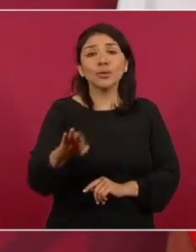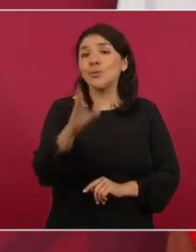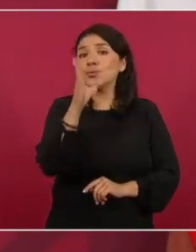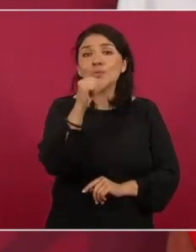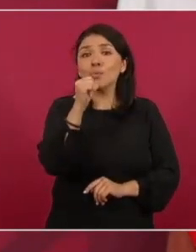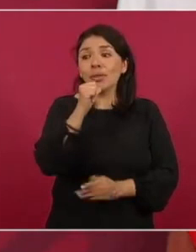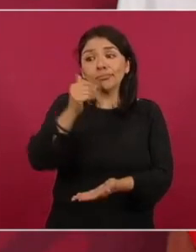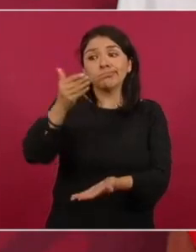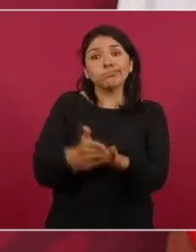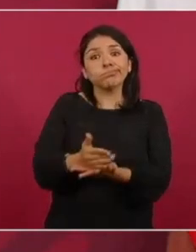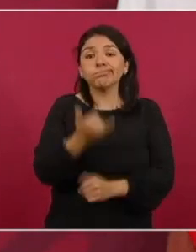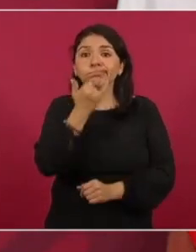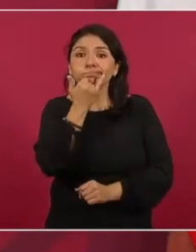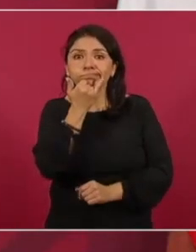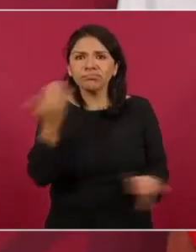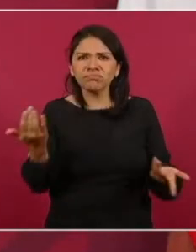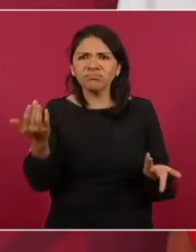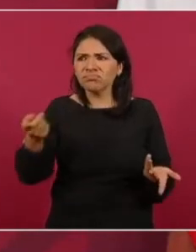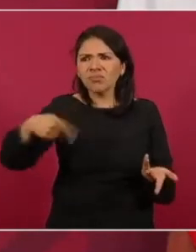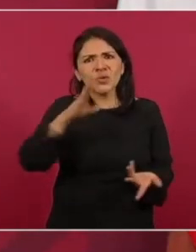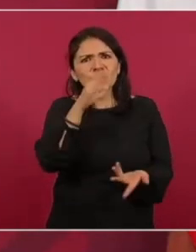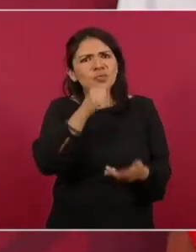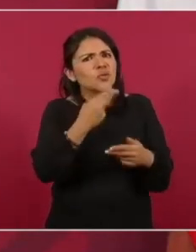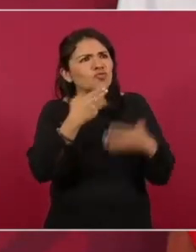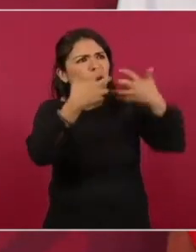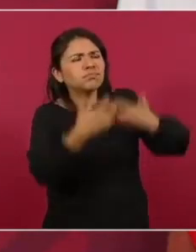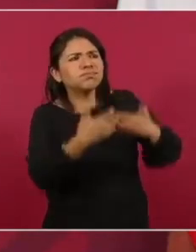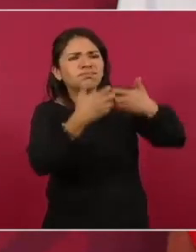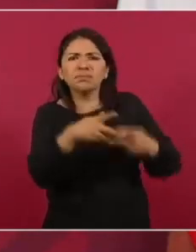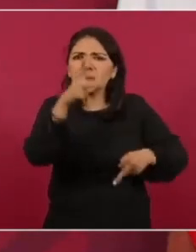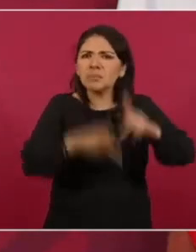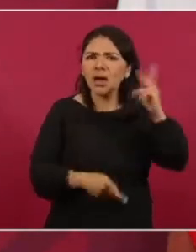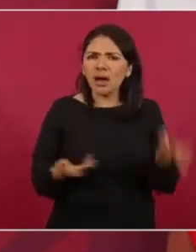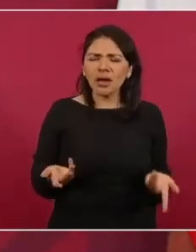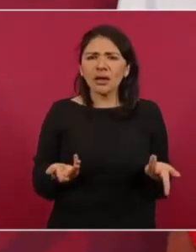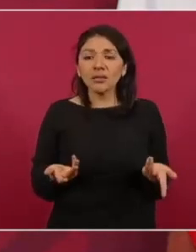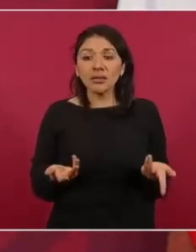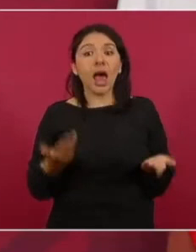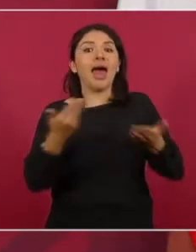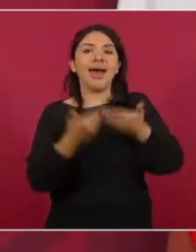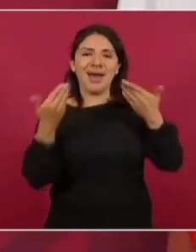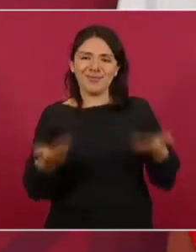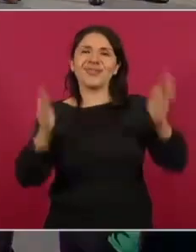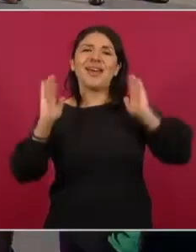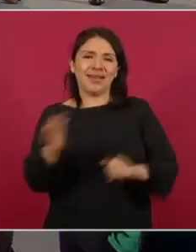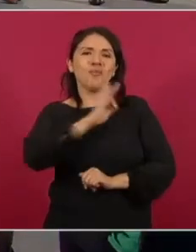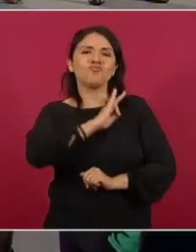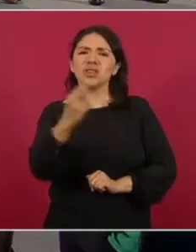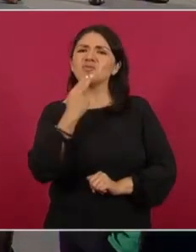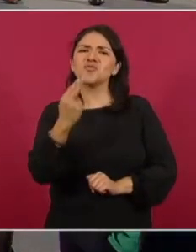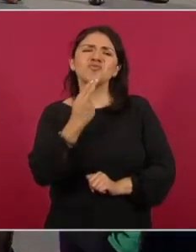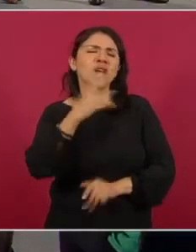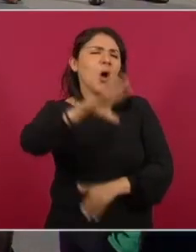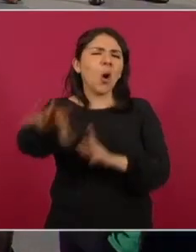utilizarse. Y ahora se van a poder utilizar todas las